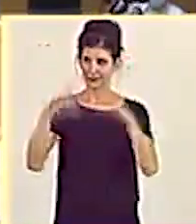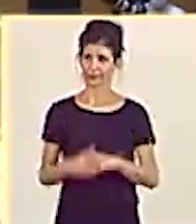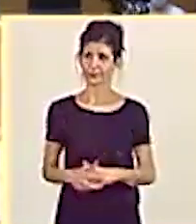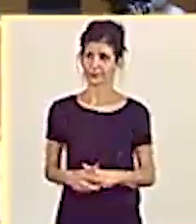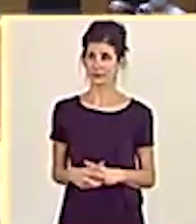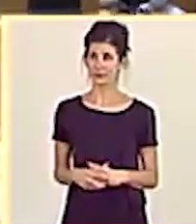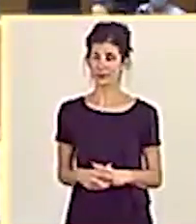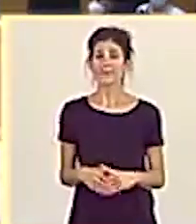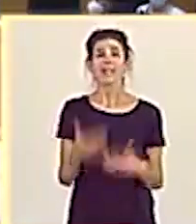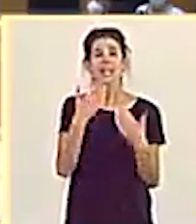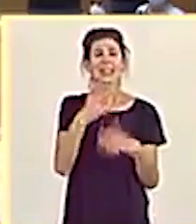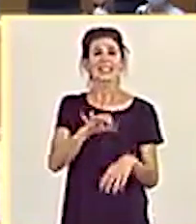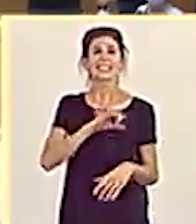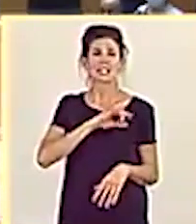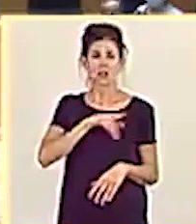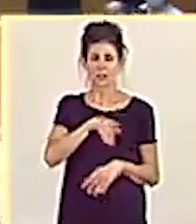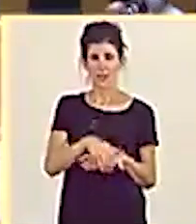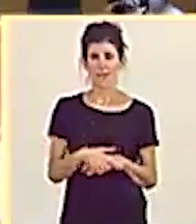Gracias, señoría.